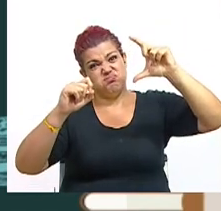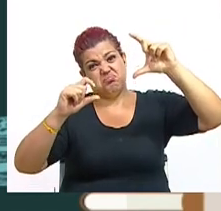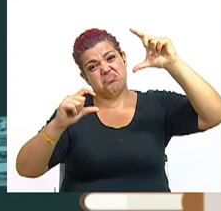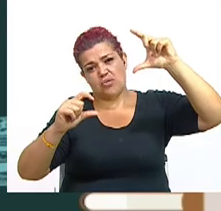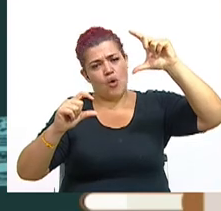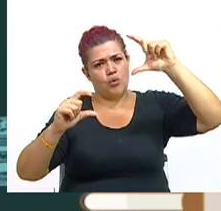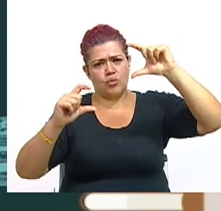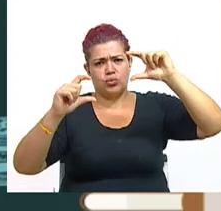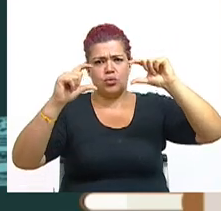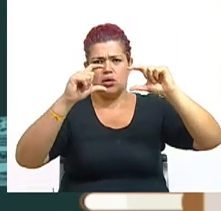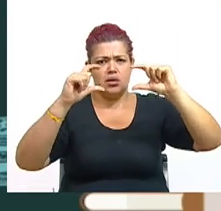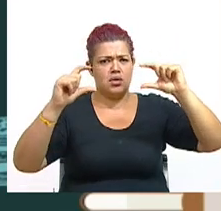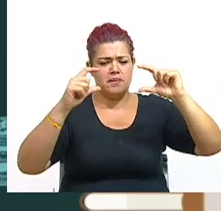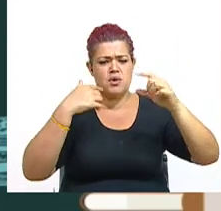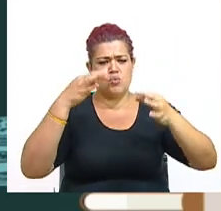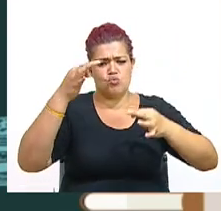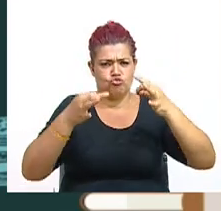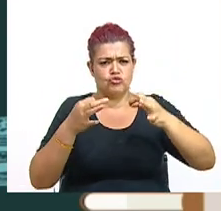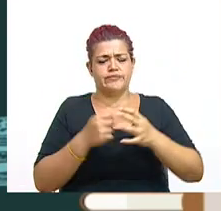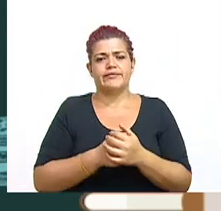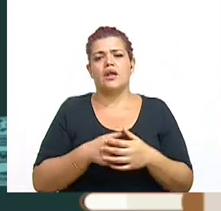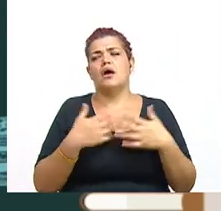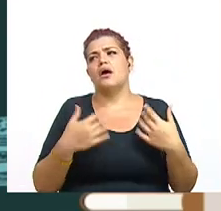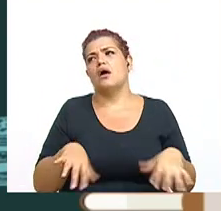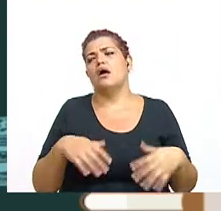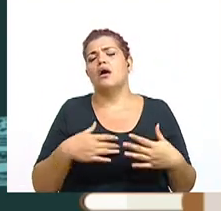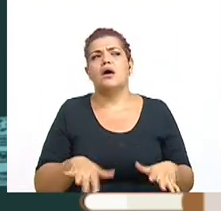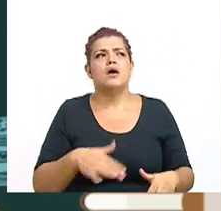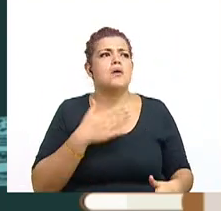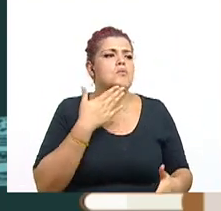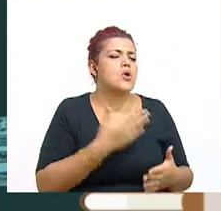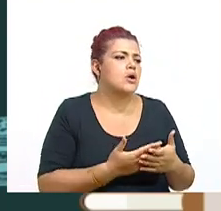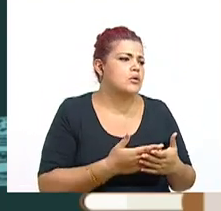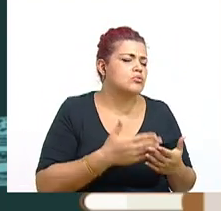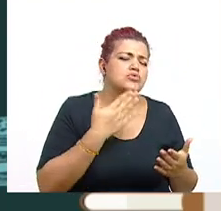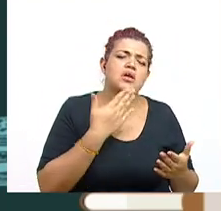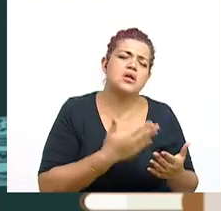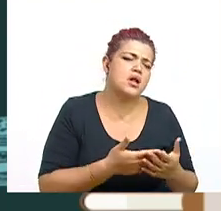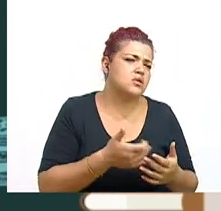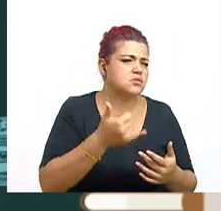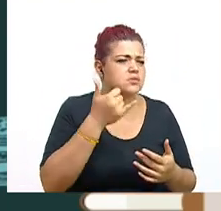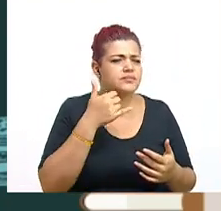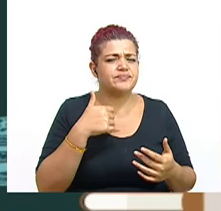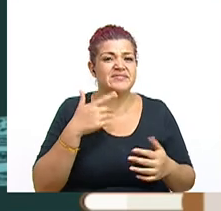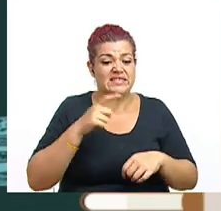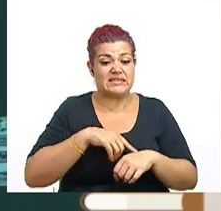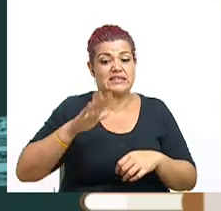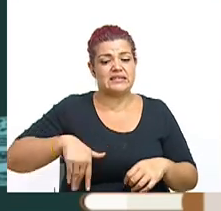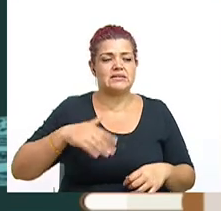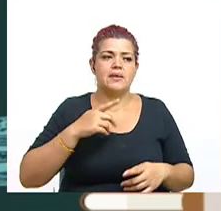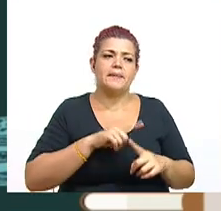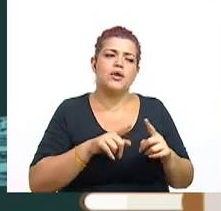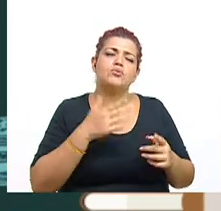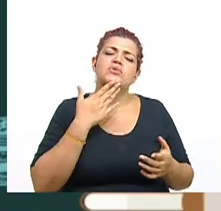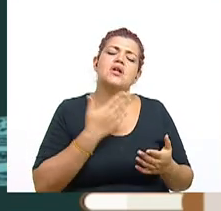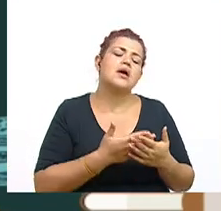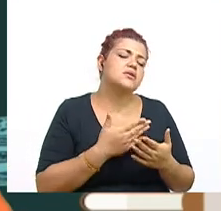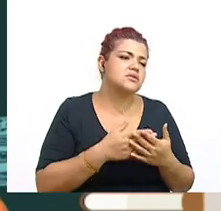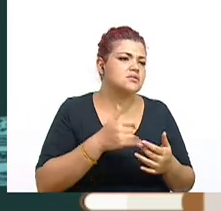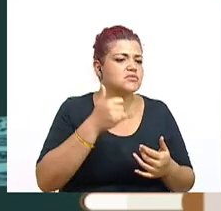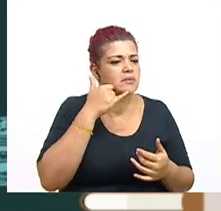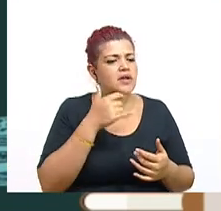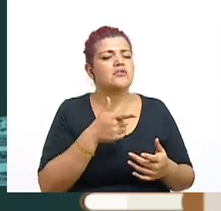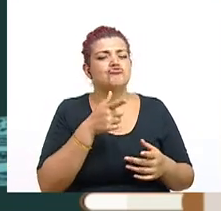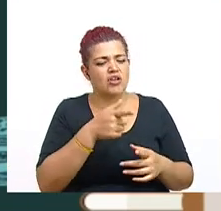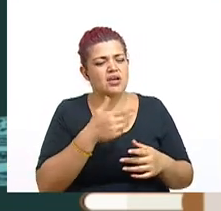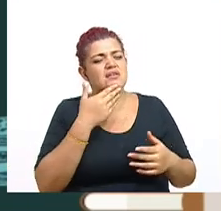Bueno, don Luis, nos gana un poquito el tiempo. Estamos muy agradecidos por el ratito que ha sacado para conversar con nosotros y le agradecemos ese gran esfuerzo por